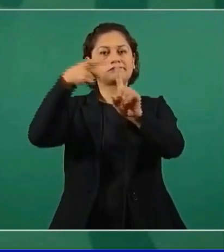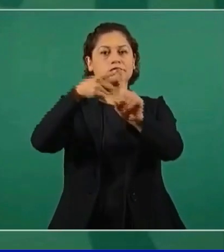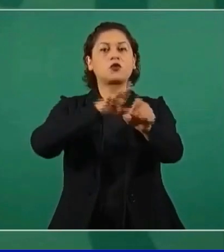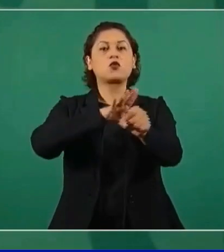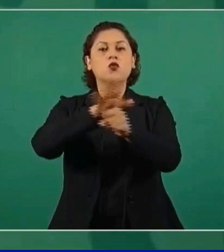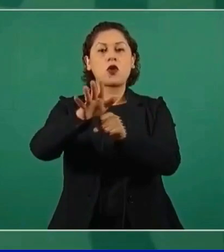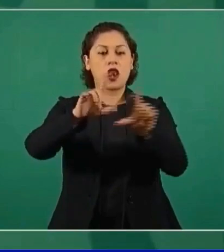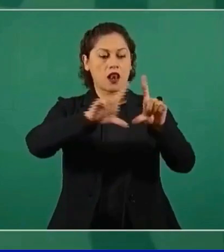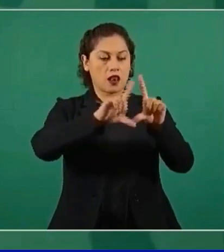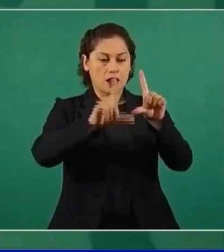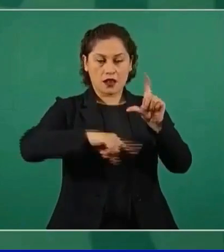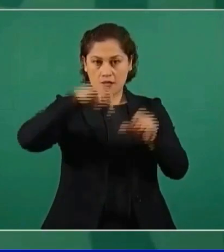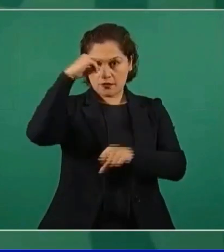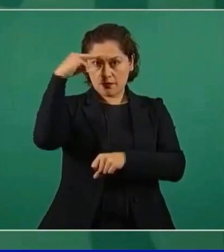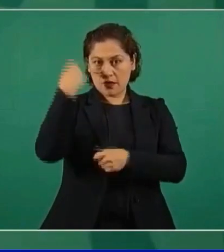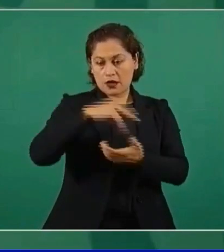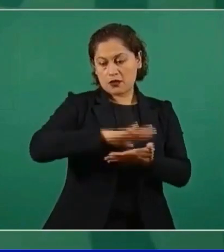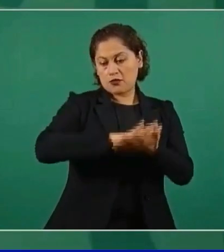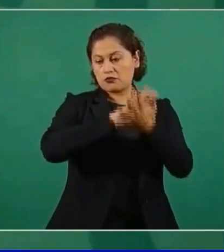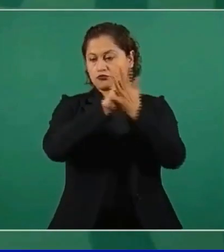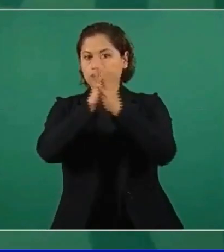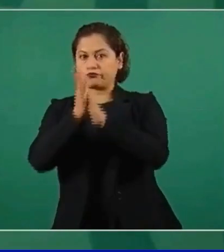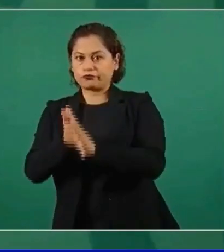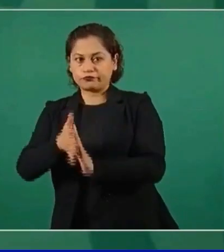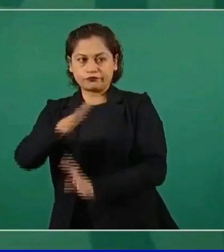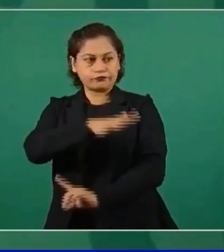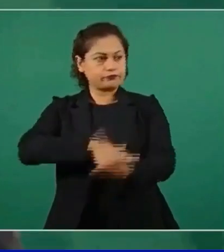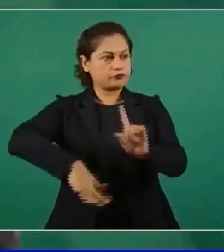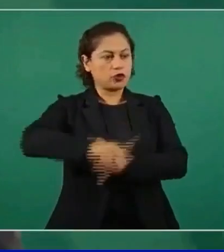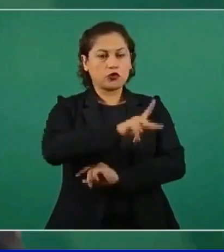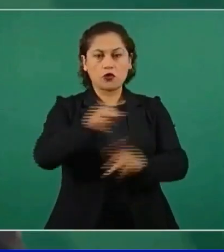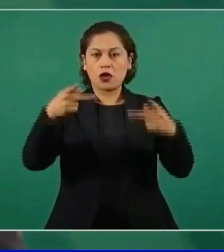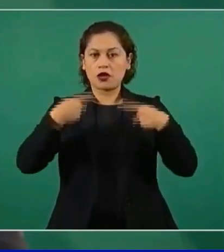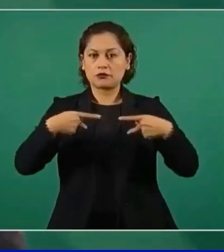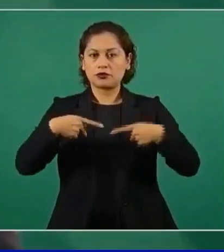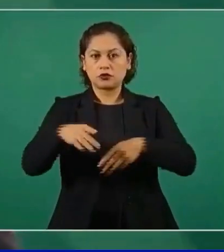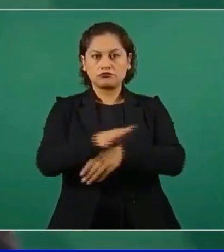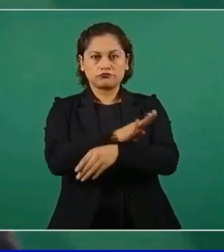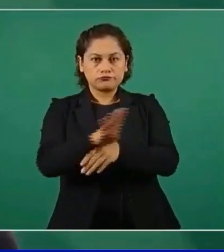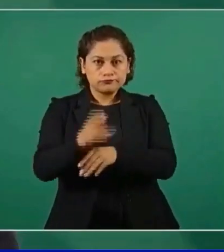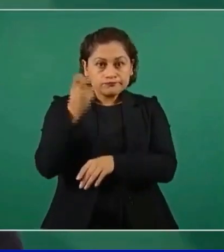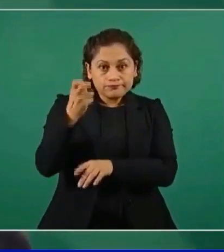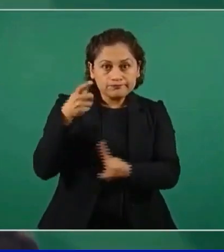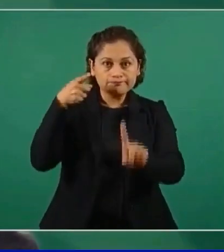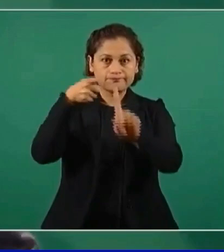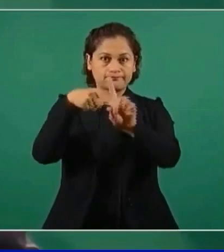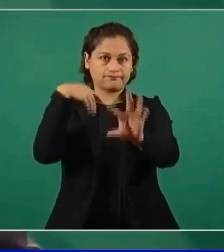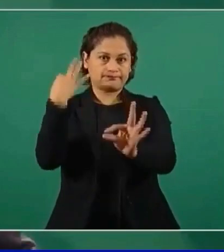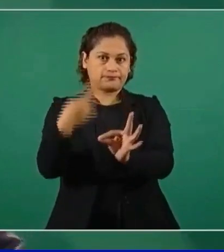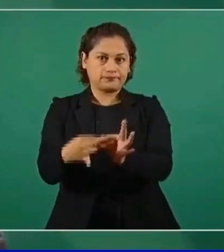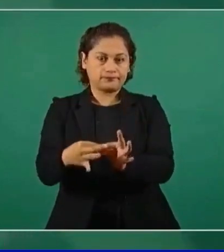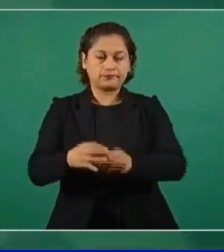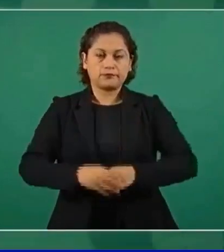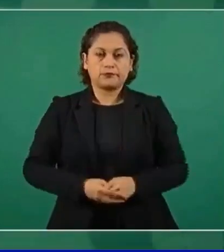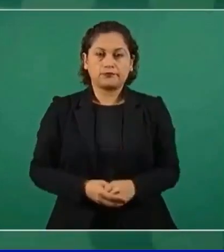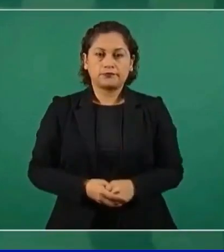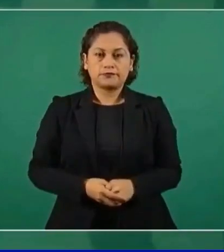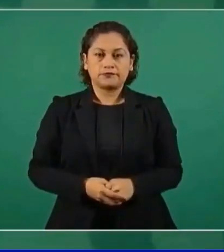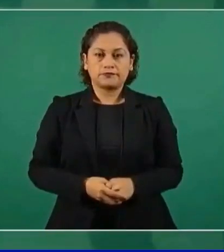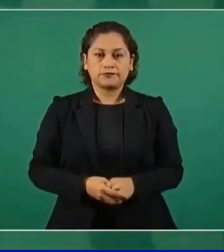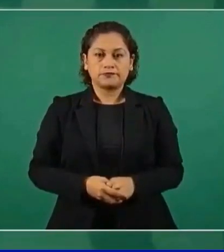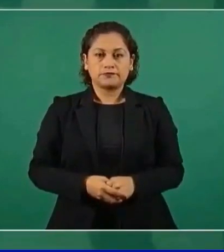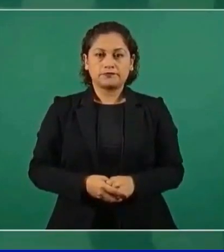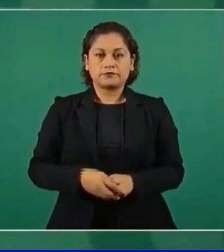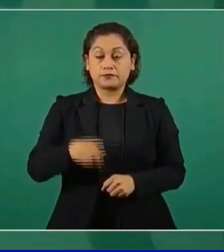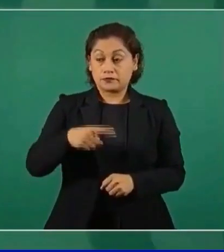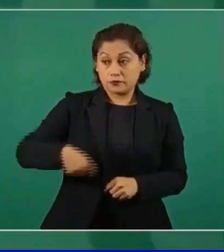el bienestar del pueblo, que pongan por encima de